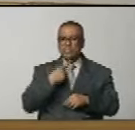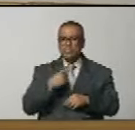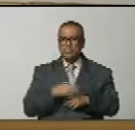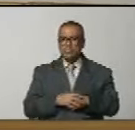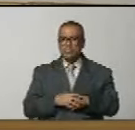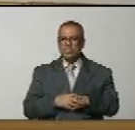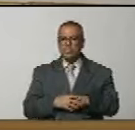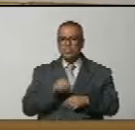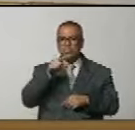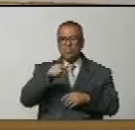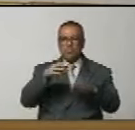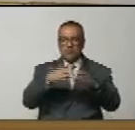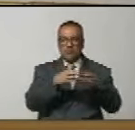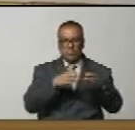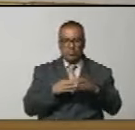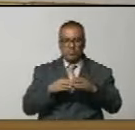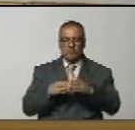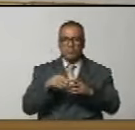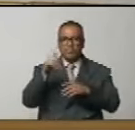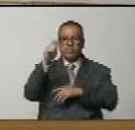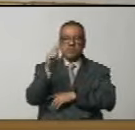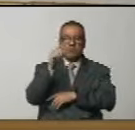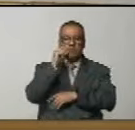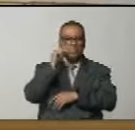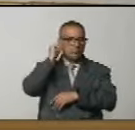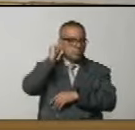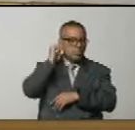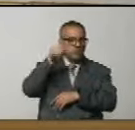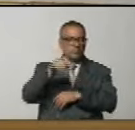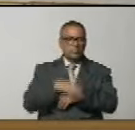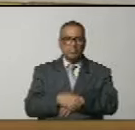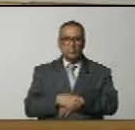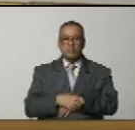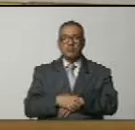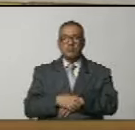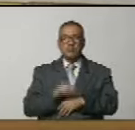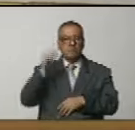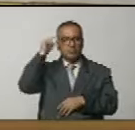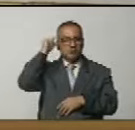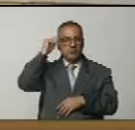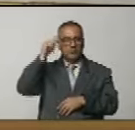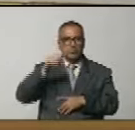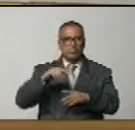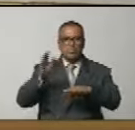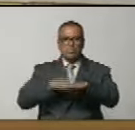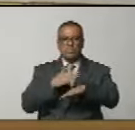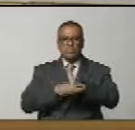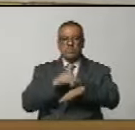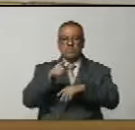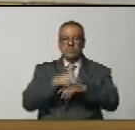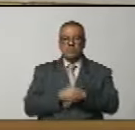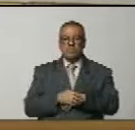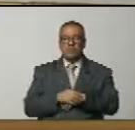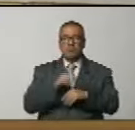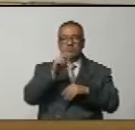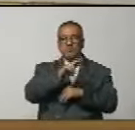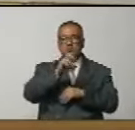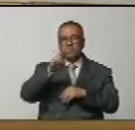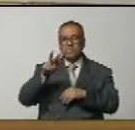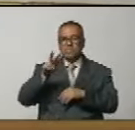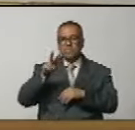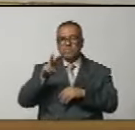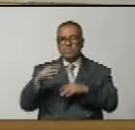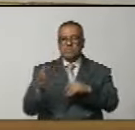a este honorable cuerpo para que el día jueves 22